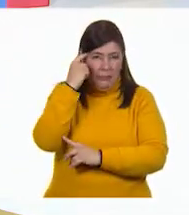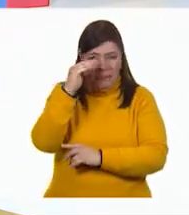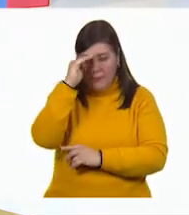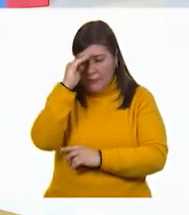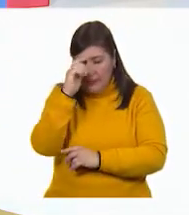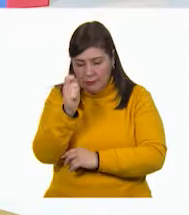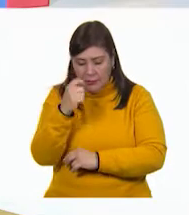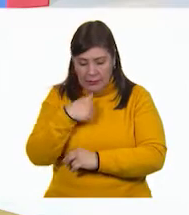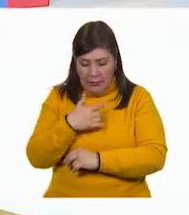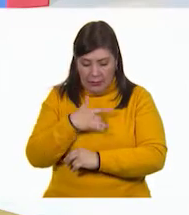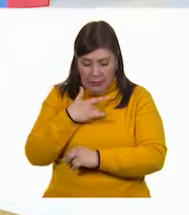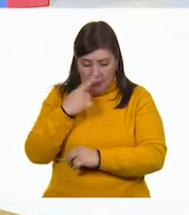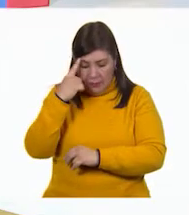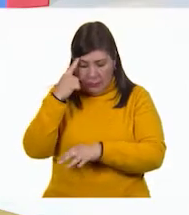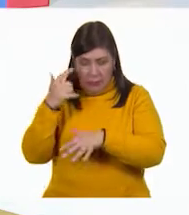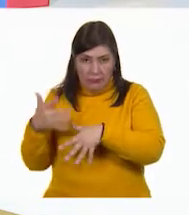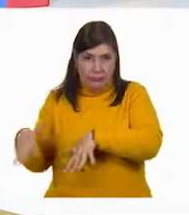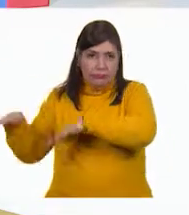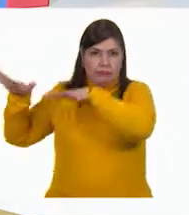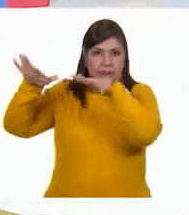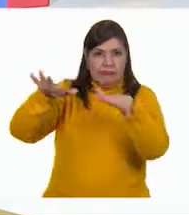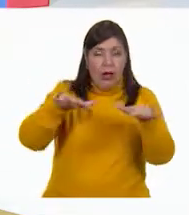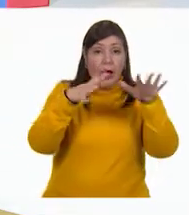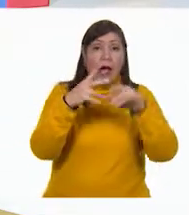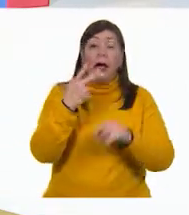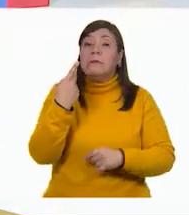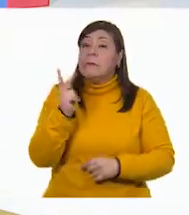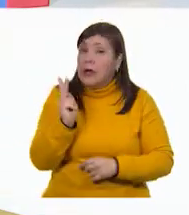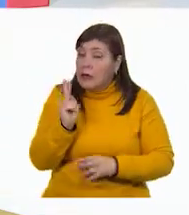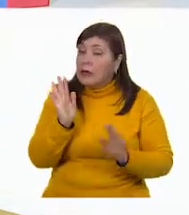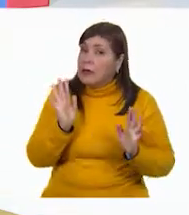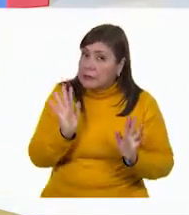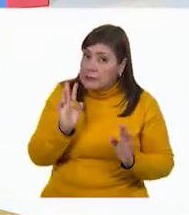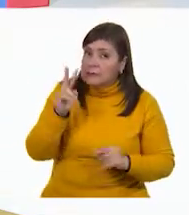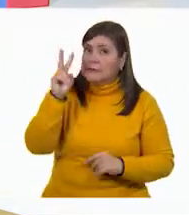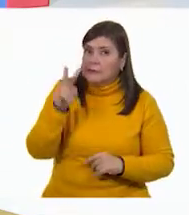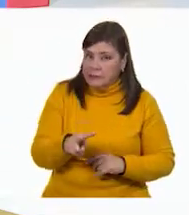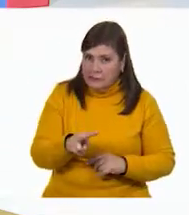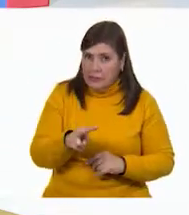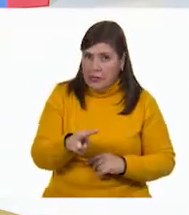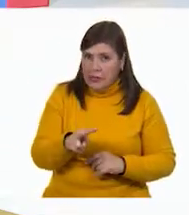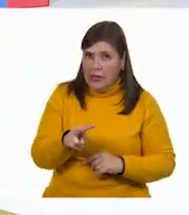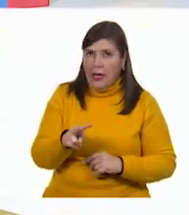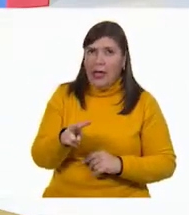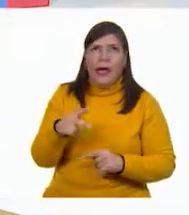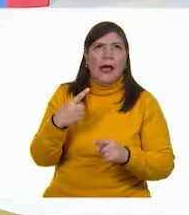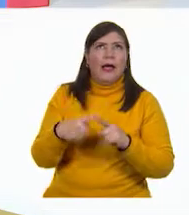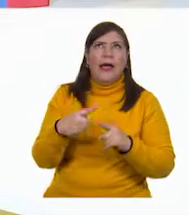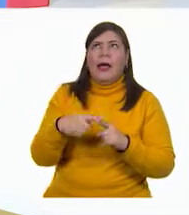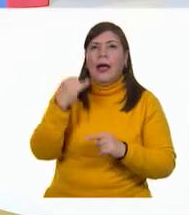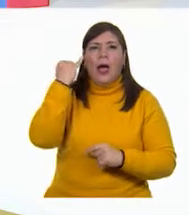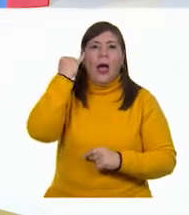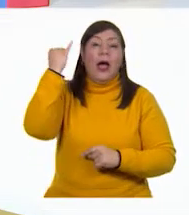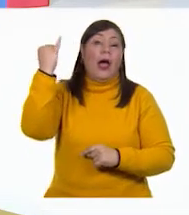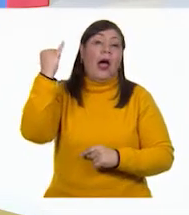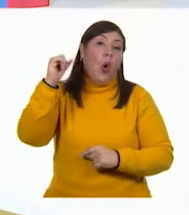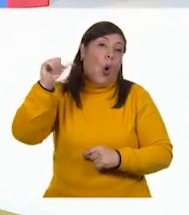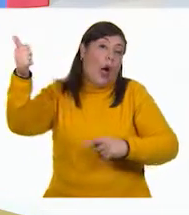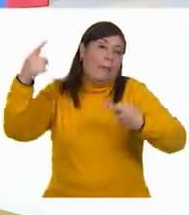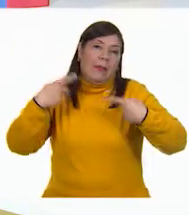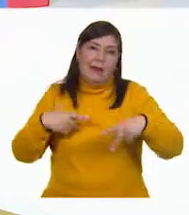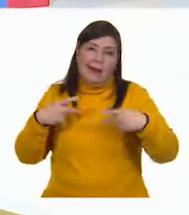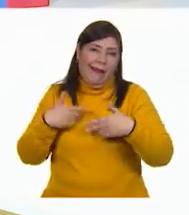con una ola. Bueno, lo cierto es que a alguien se le ocurrió esta idea antes que a mí.